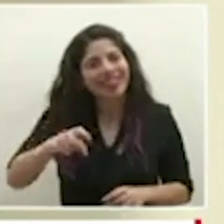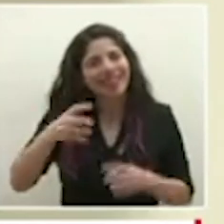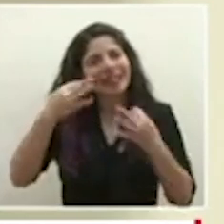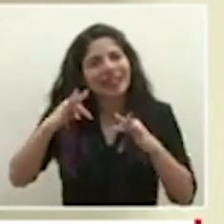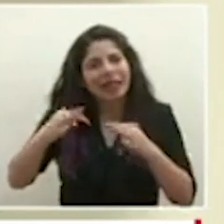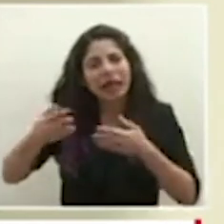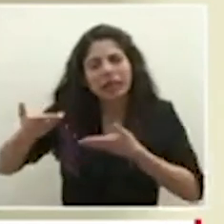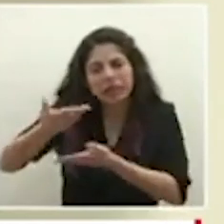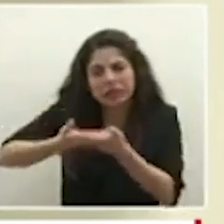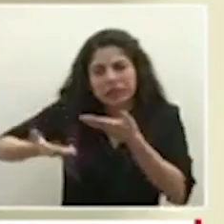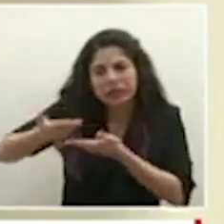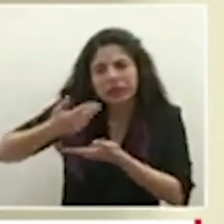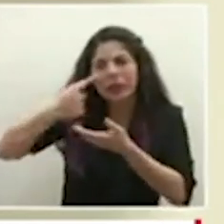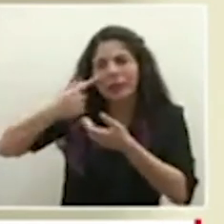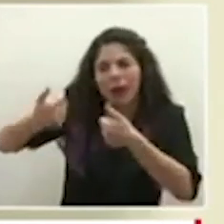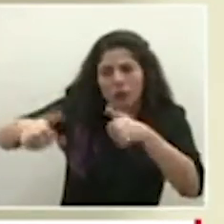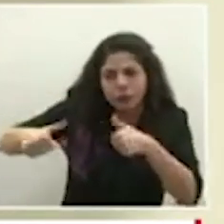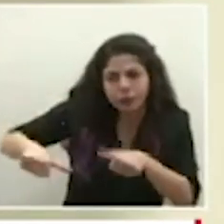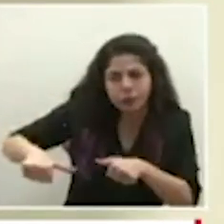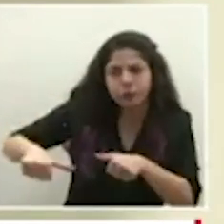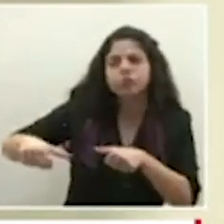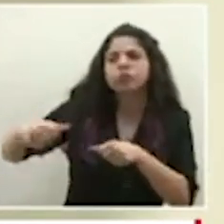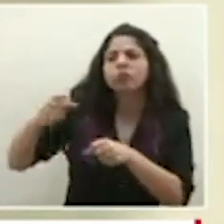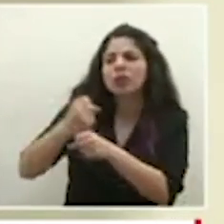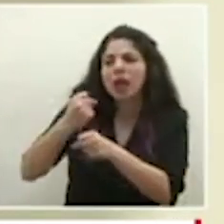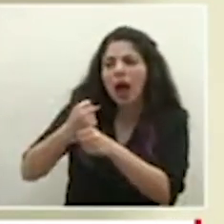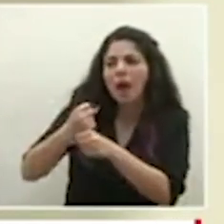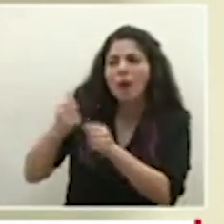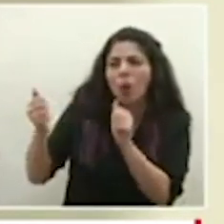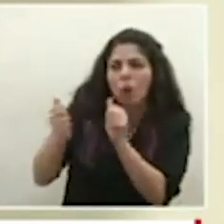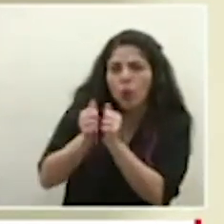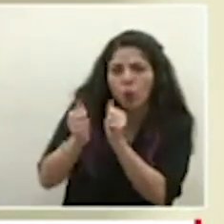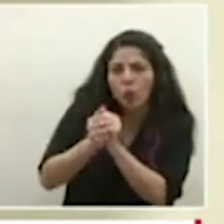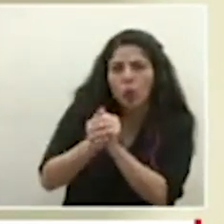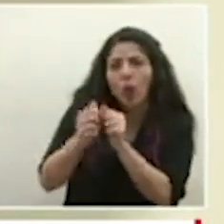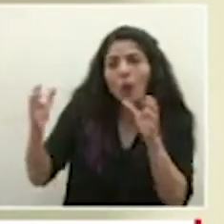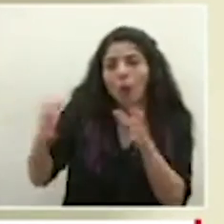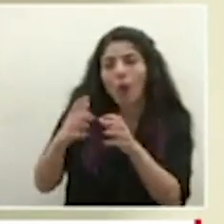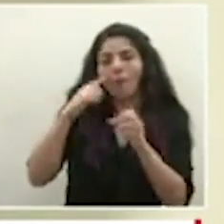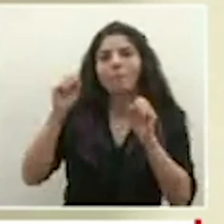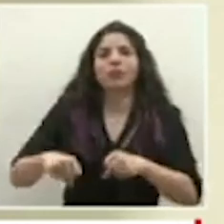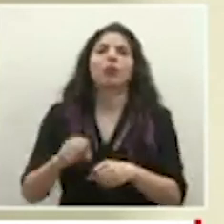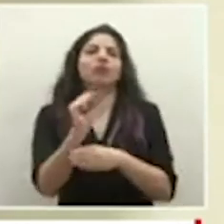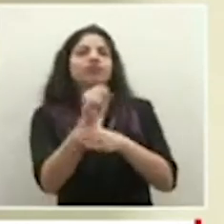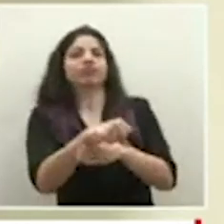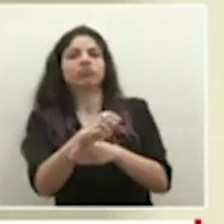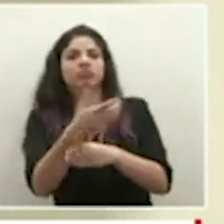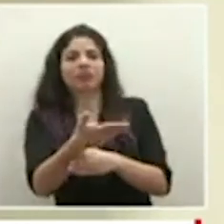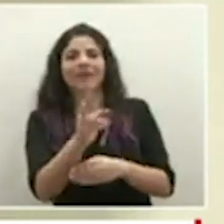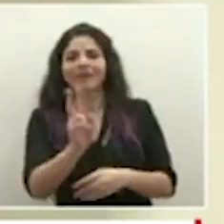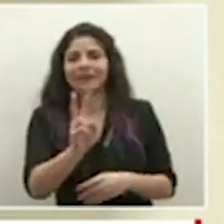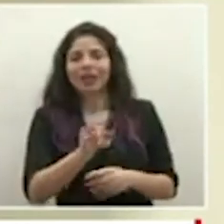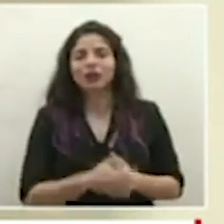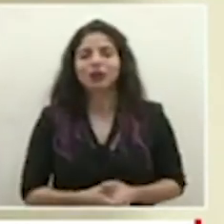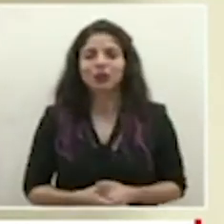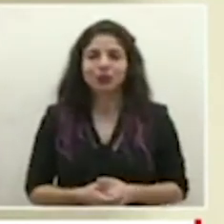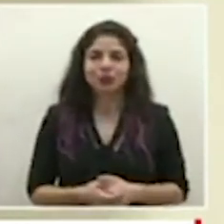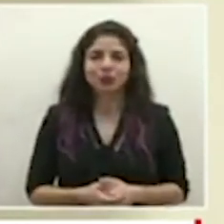encontrar confluencia puntos de acuerdo trabajar unidos para lograr vencer lo que representa el virus